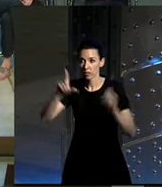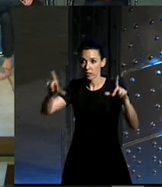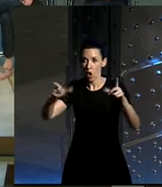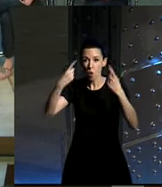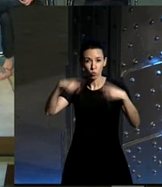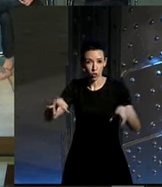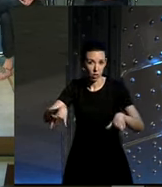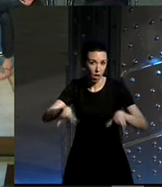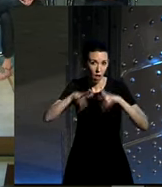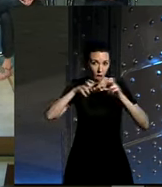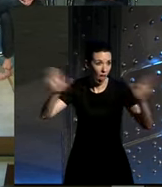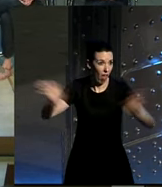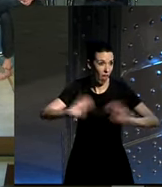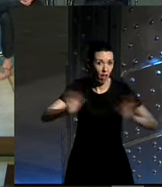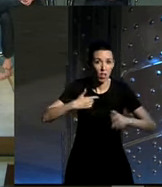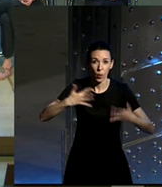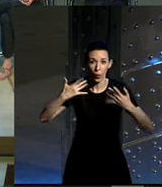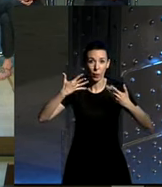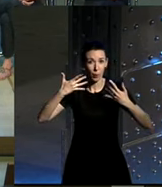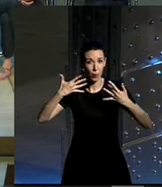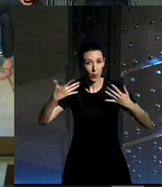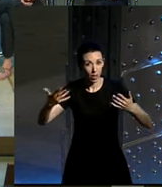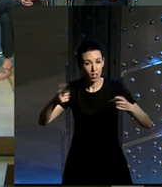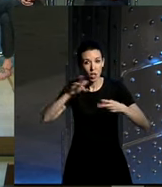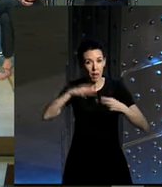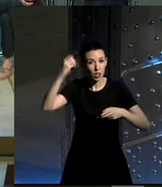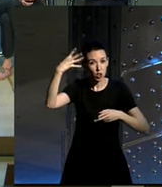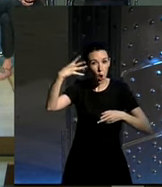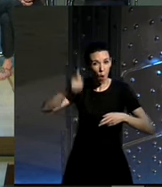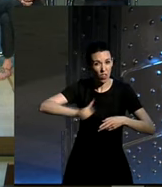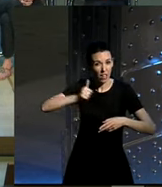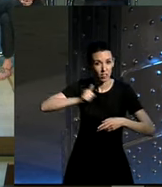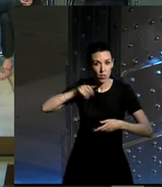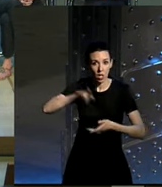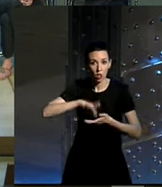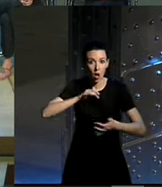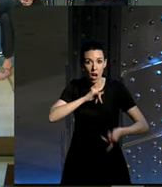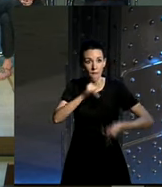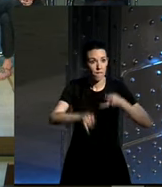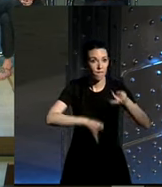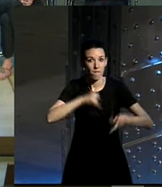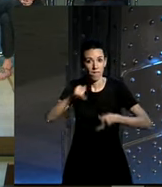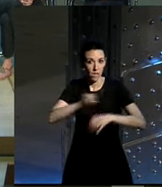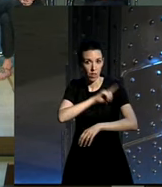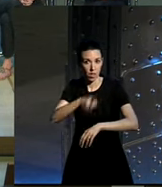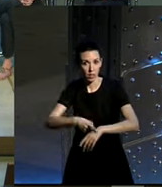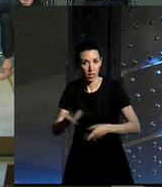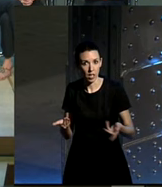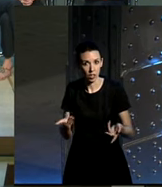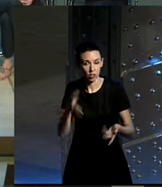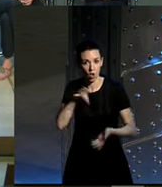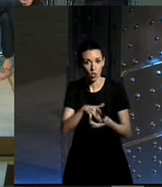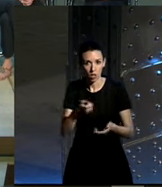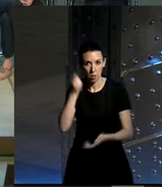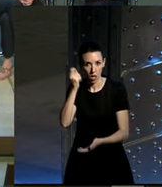música horrorosa o aire acondicionado luz artificial y iba en una bicicleta de gimnasio y pagamos además